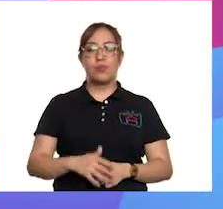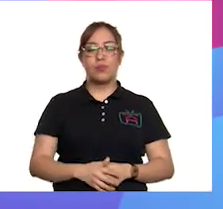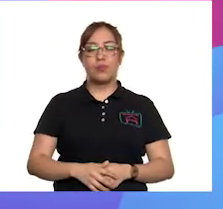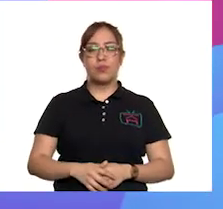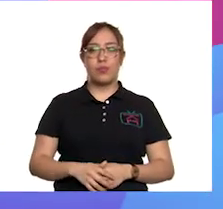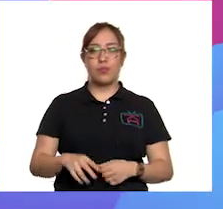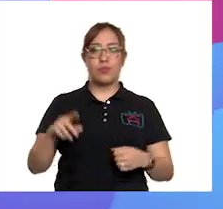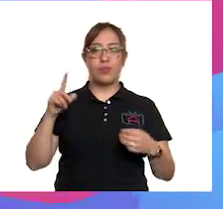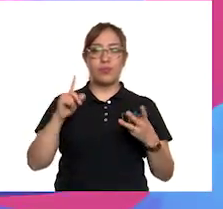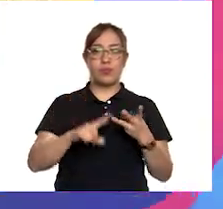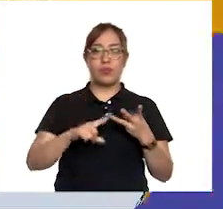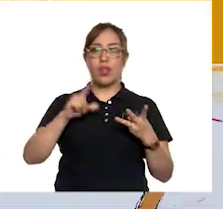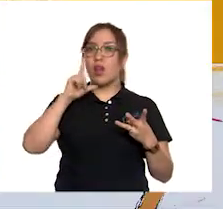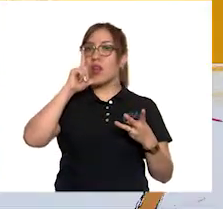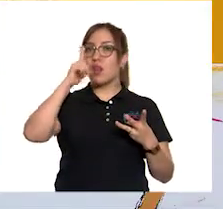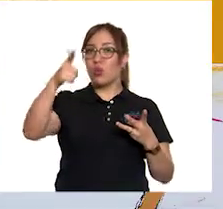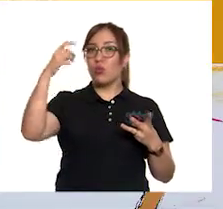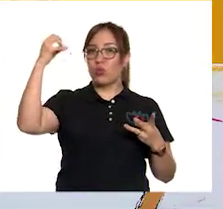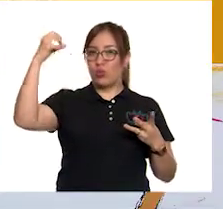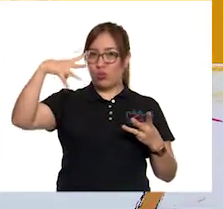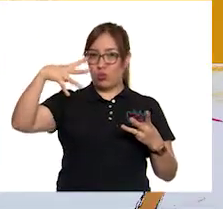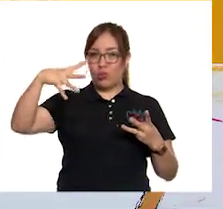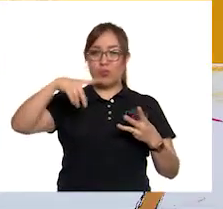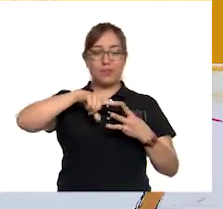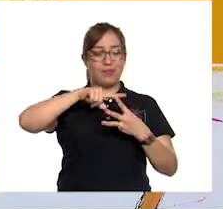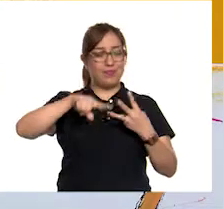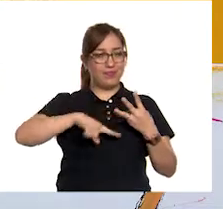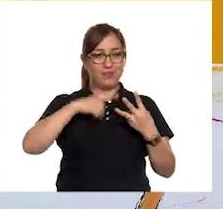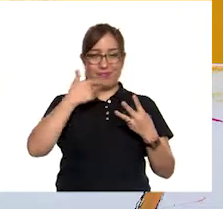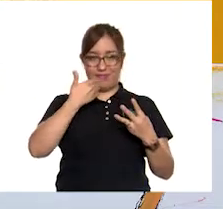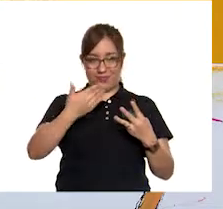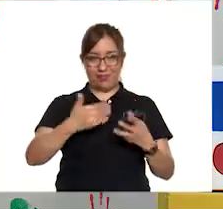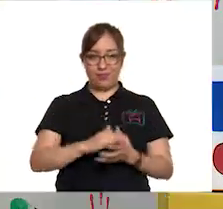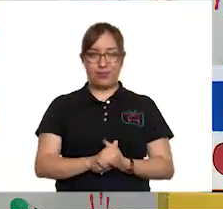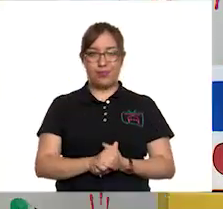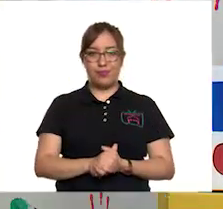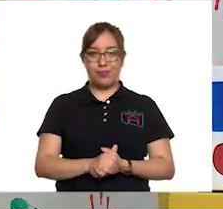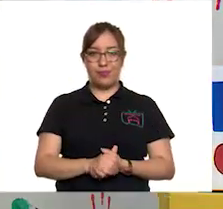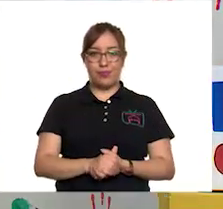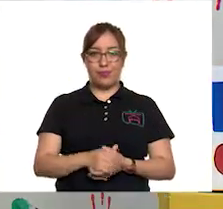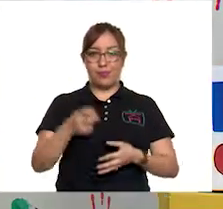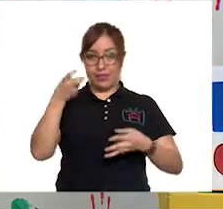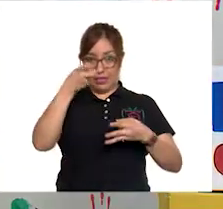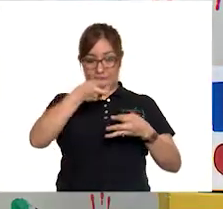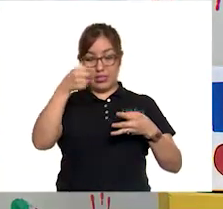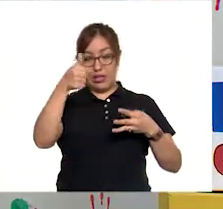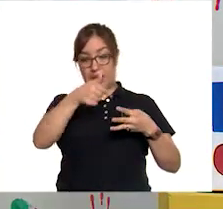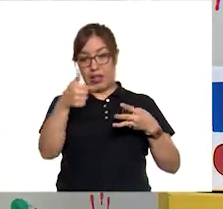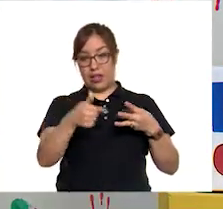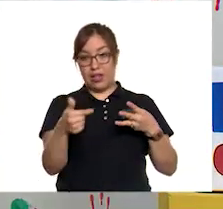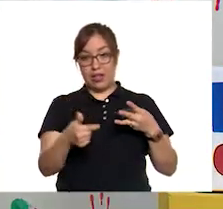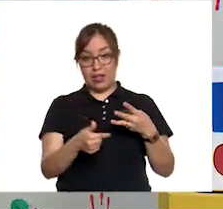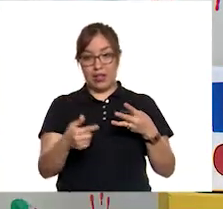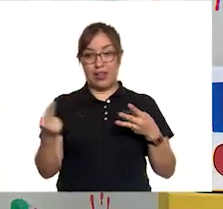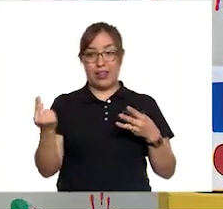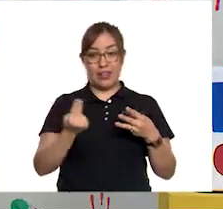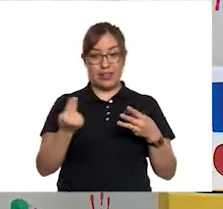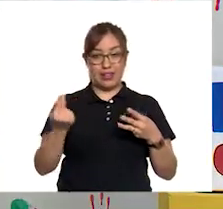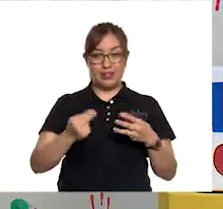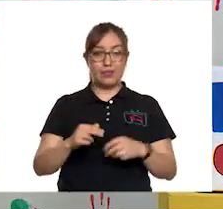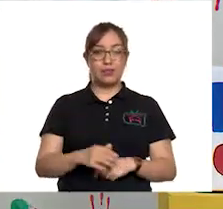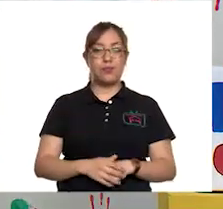el alumbrado. El alumbrado. Muy bien. De estas necesidades que nos menciona Valeria,